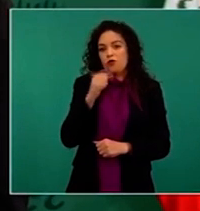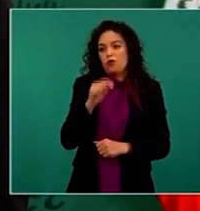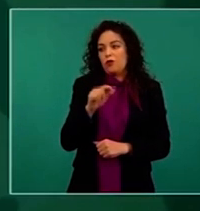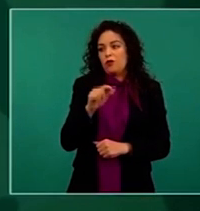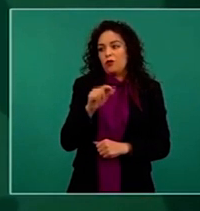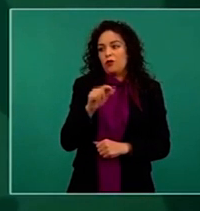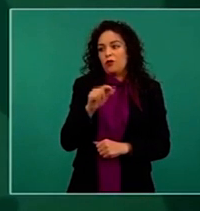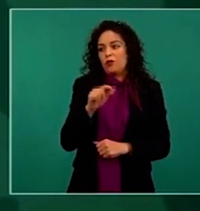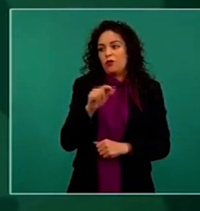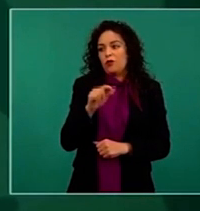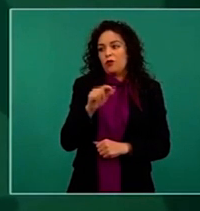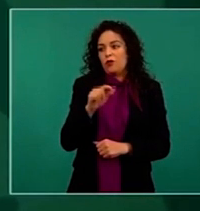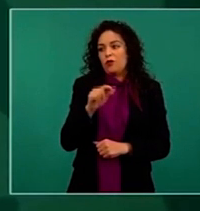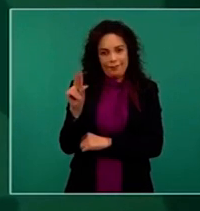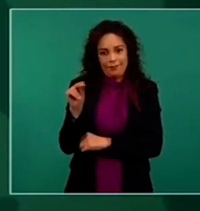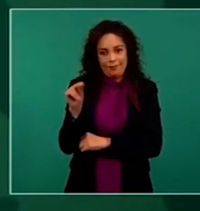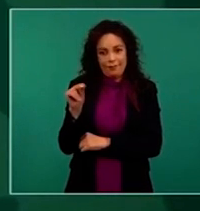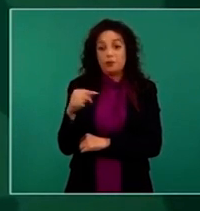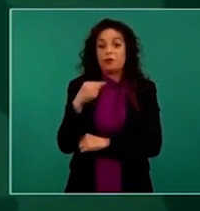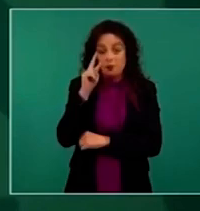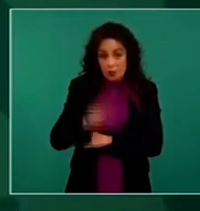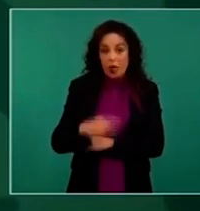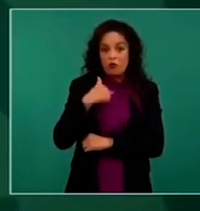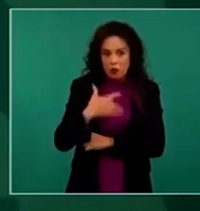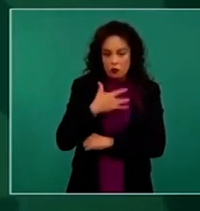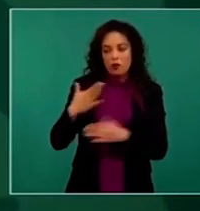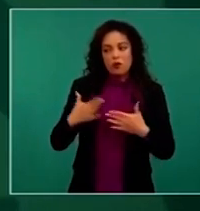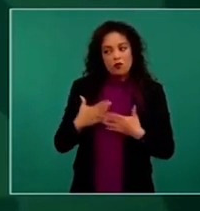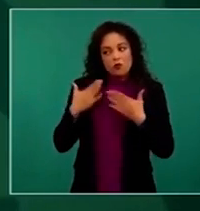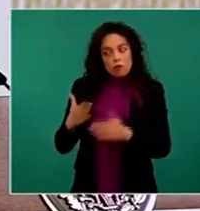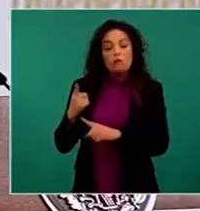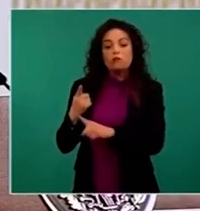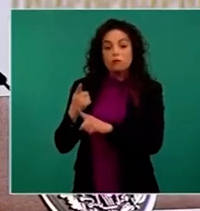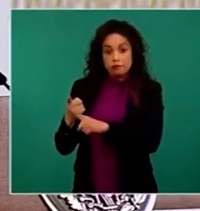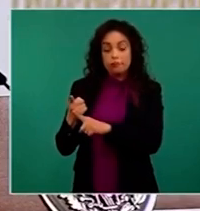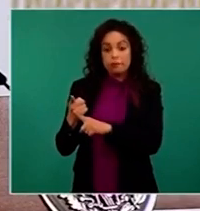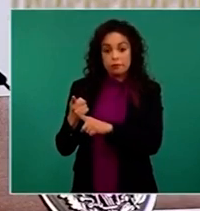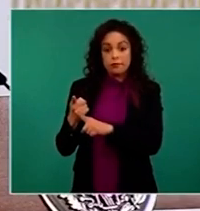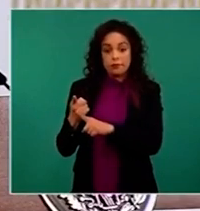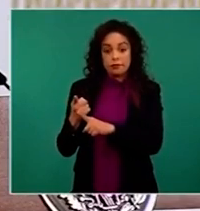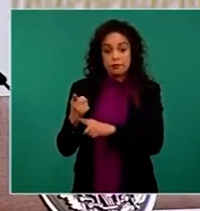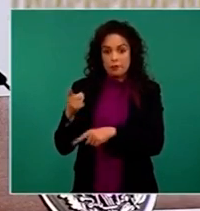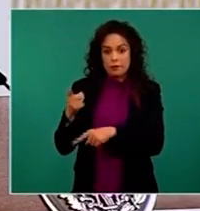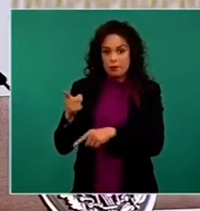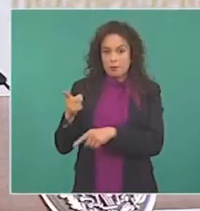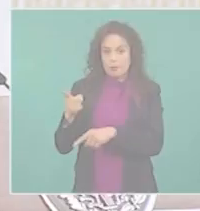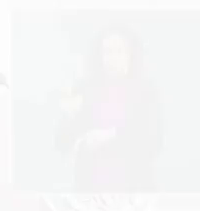porque yo le tengo confianza y creo que es un buen fiscal.